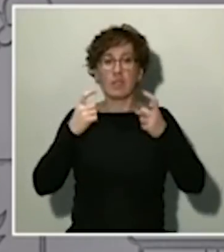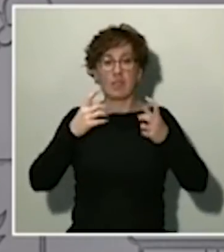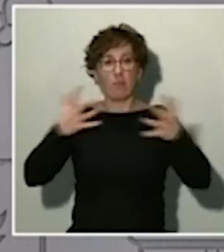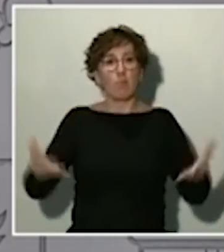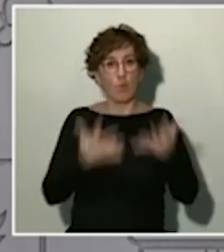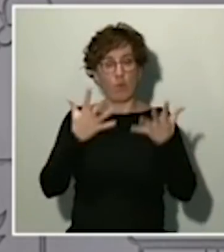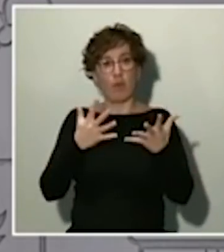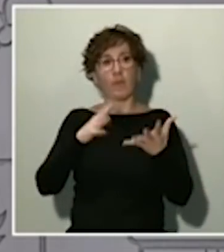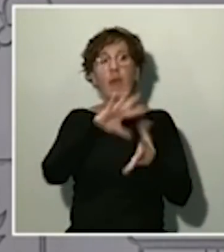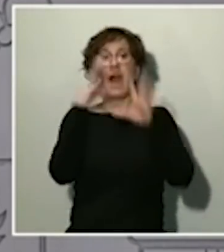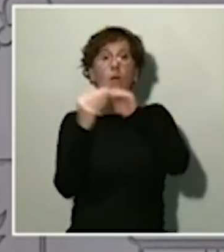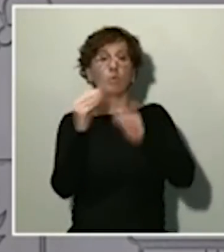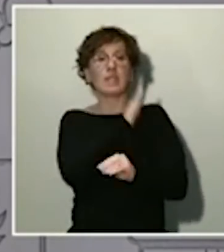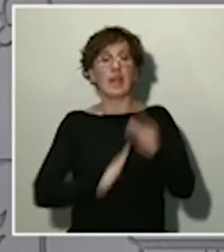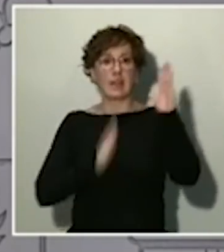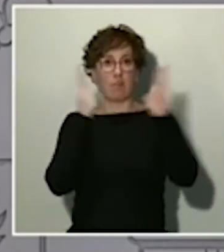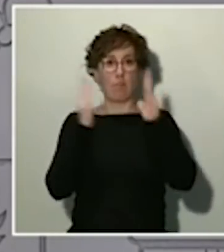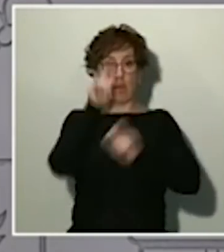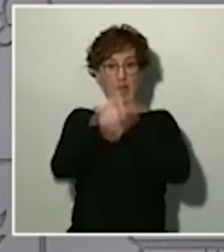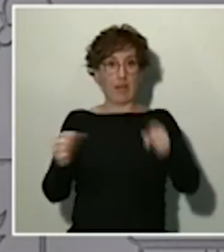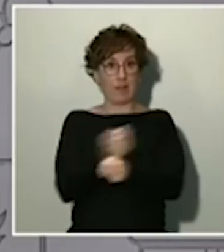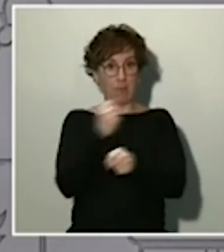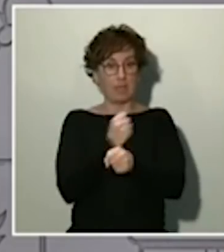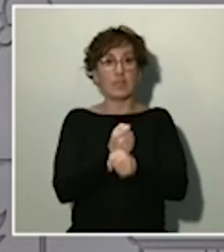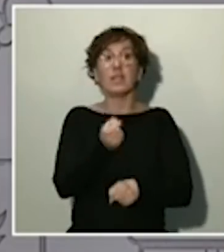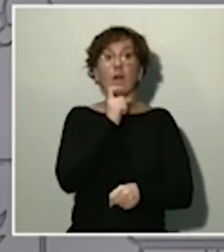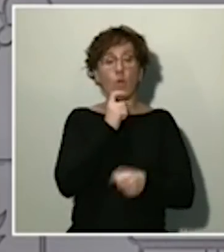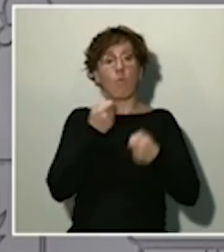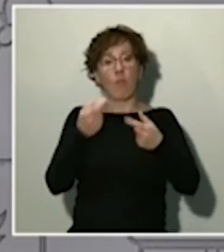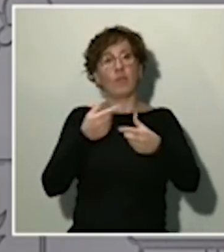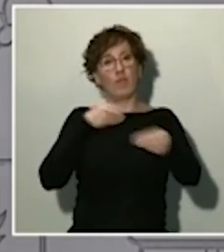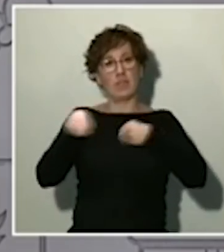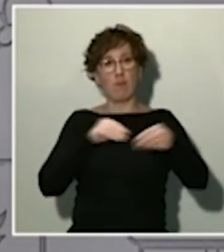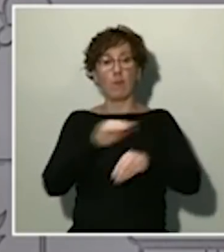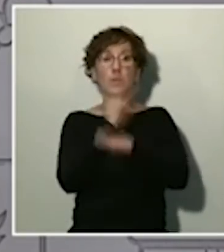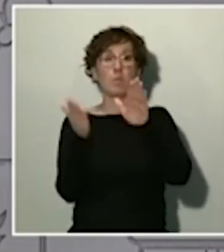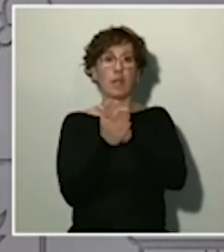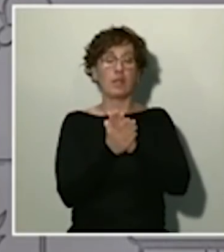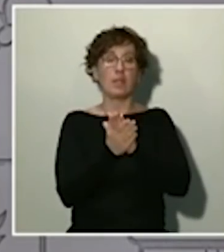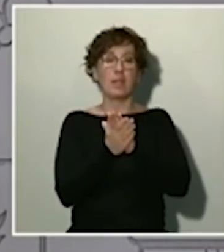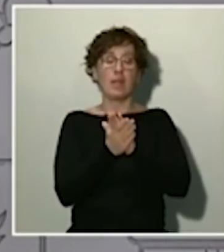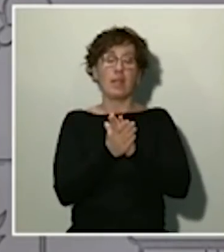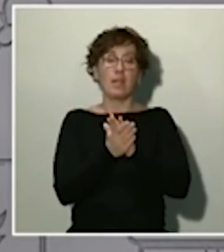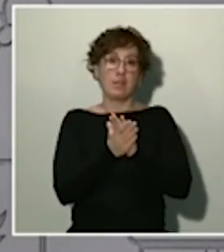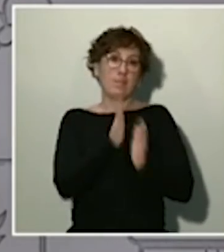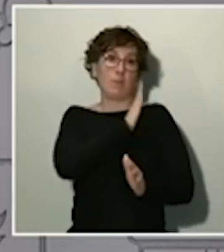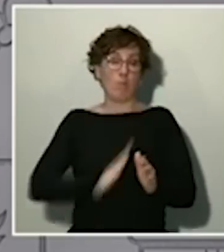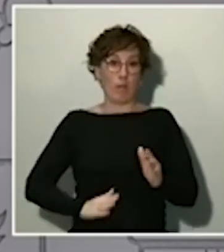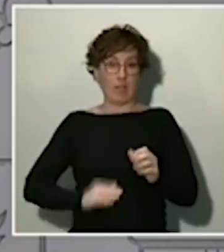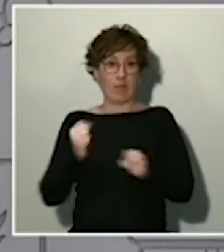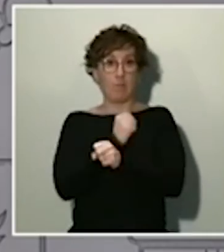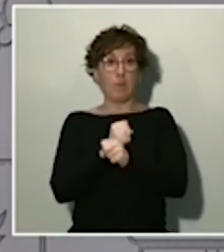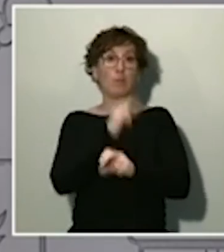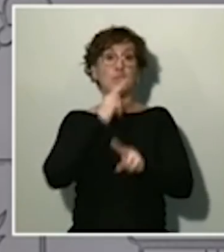a través de la flexibilización de los expedientes temporales de regulación de empleo, los conocidos como ERTEs, que van a